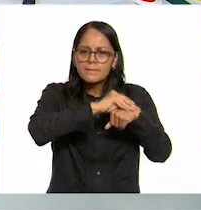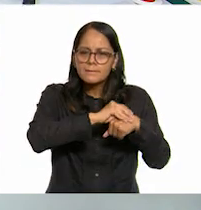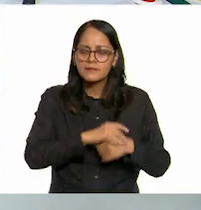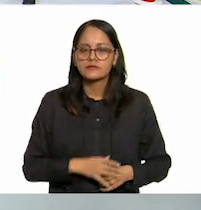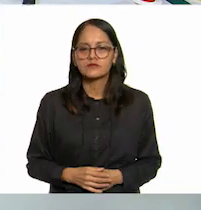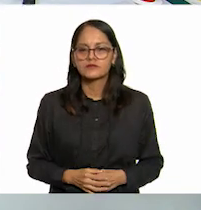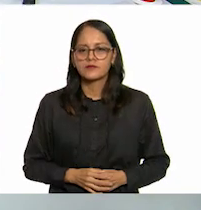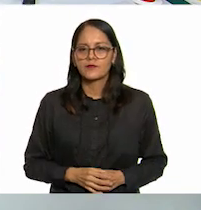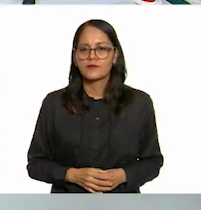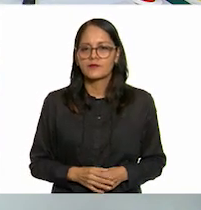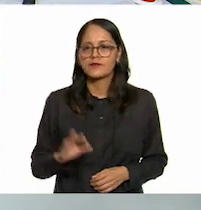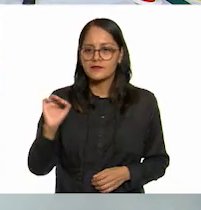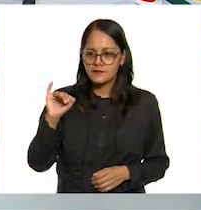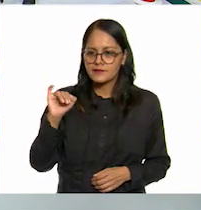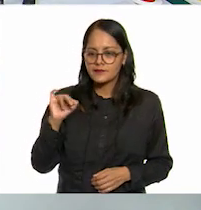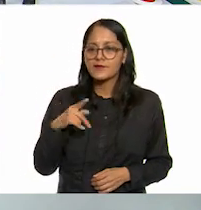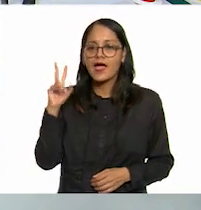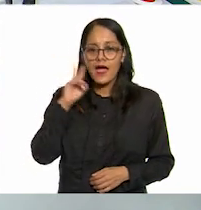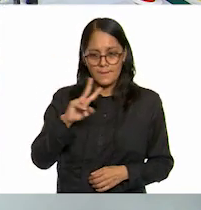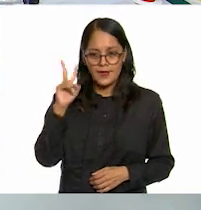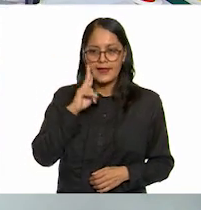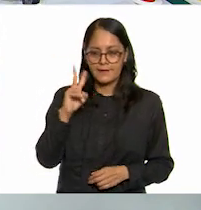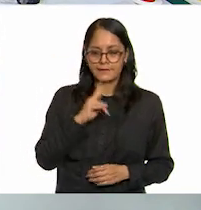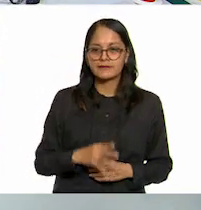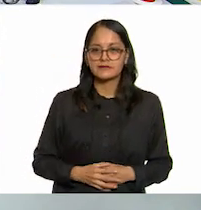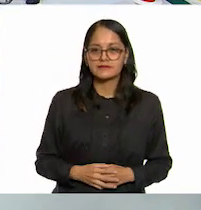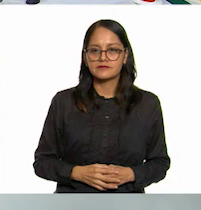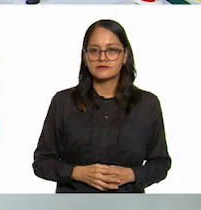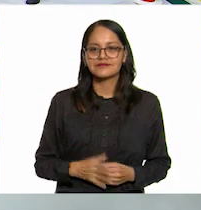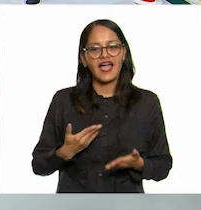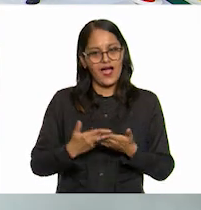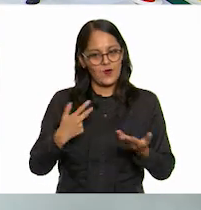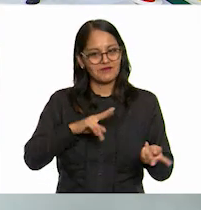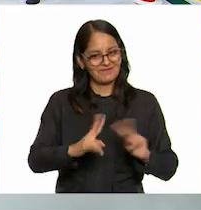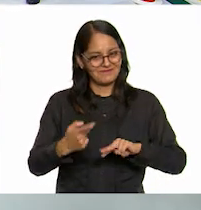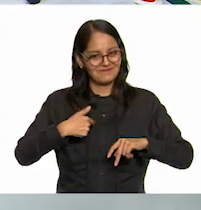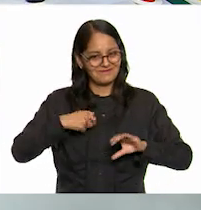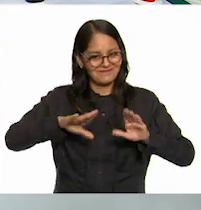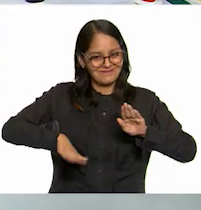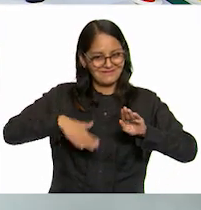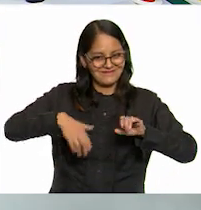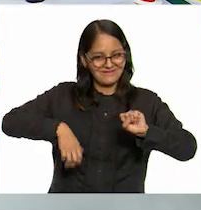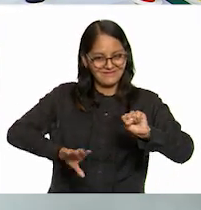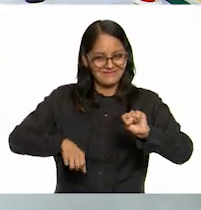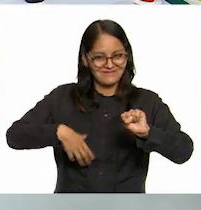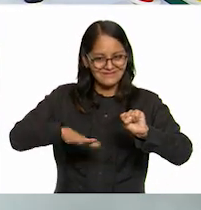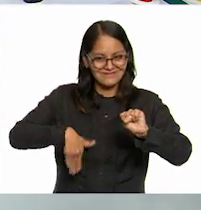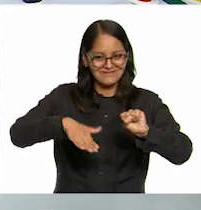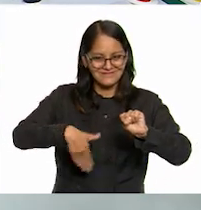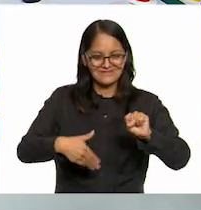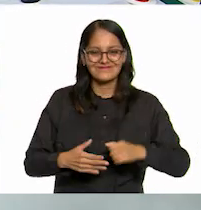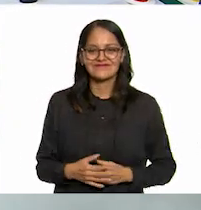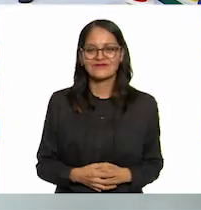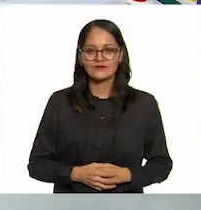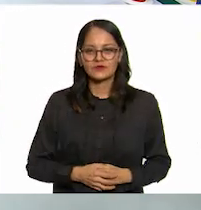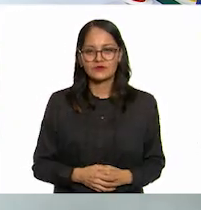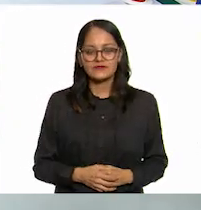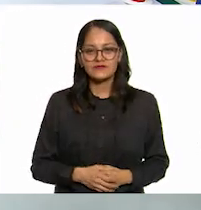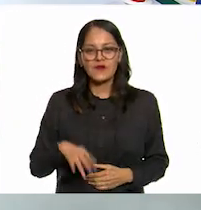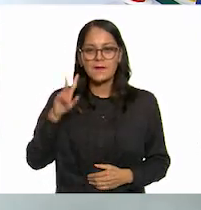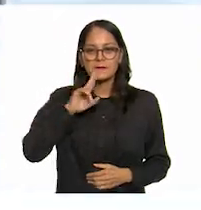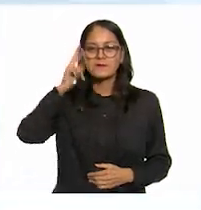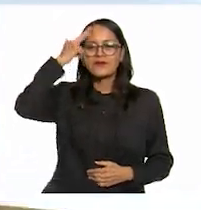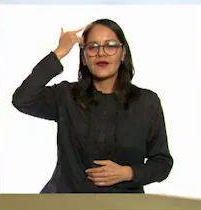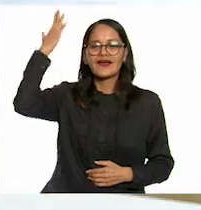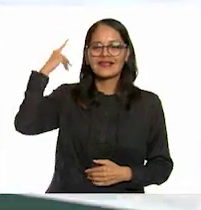sí maestro vamos a ver déjame dar ahora yo mi vuelta no vamos a recordar buenos tiempos muy bien a ver si